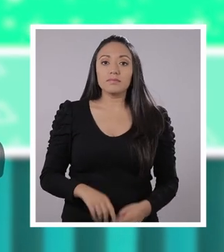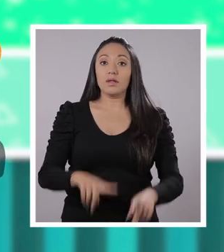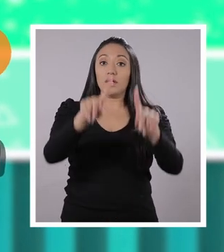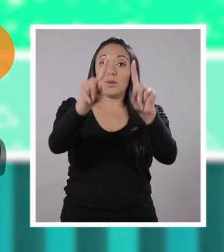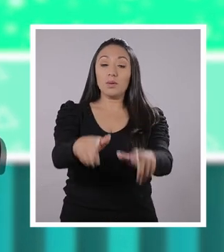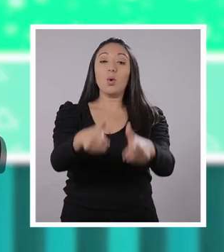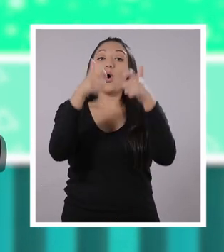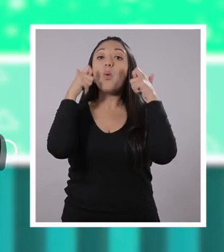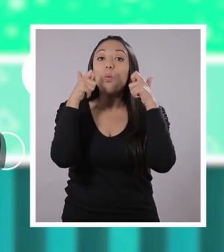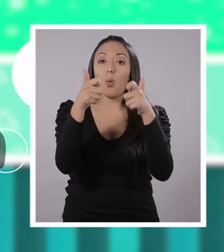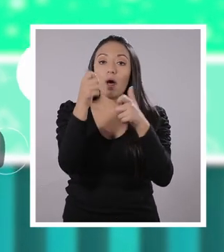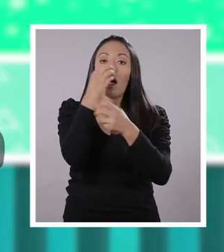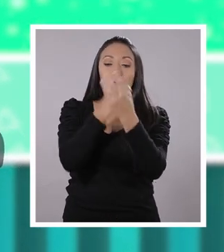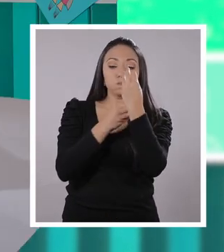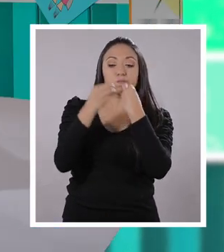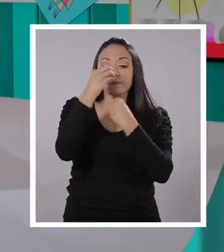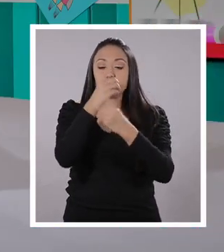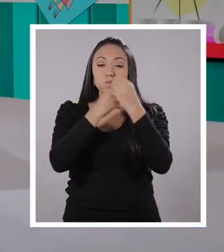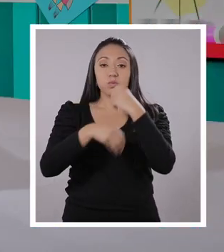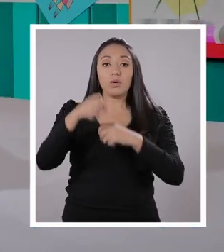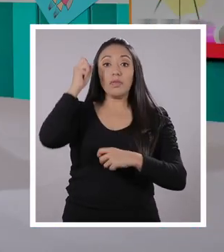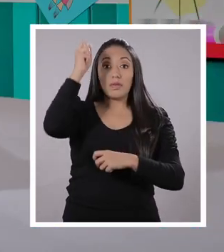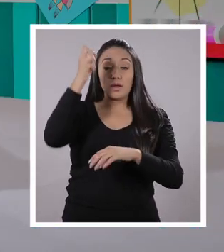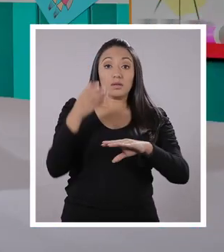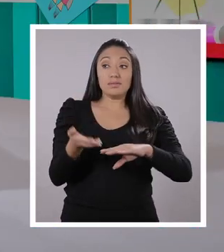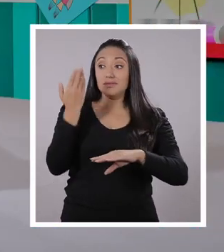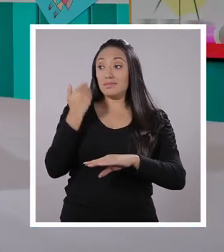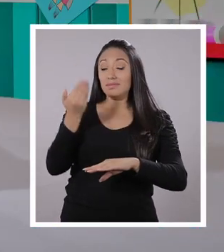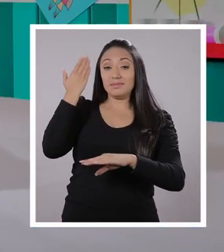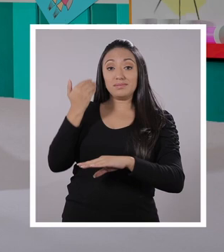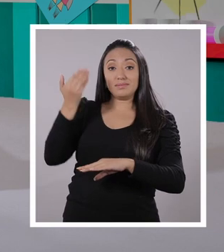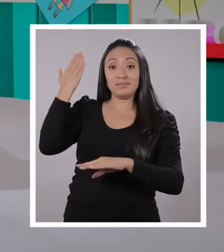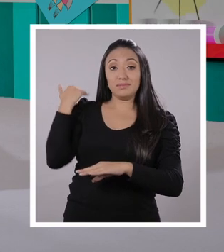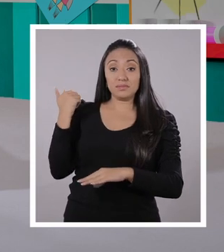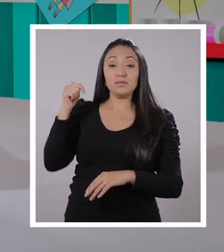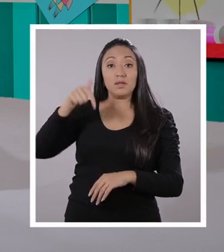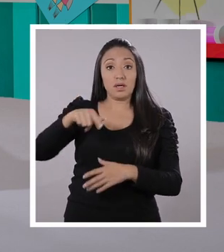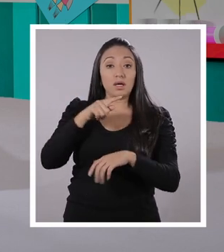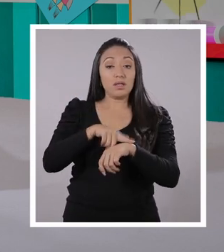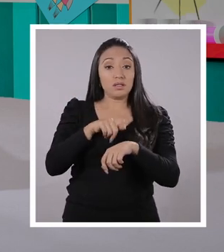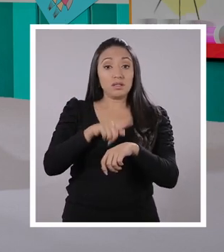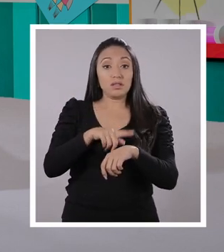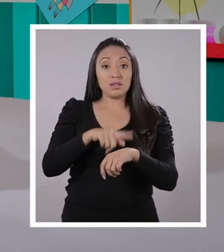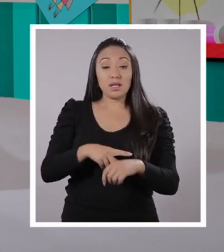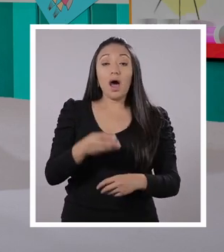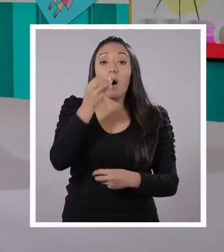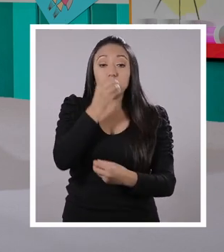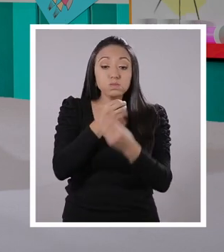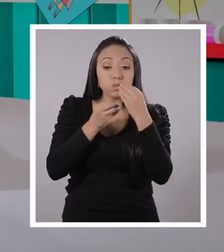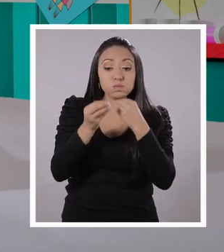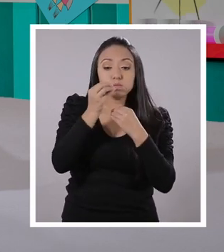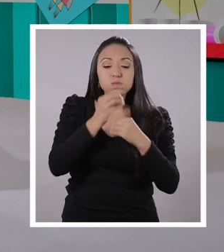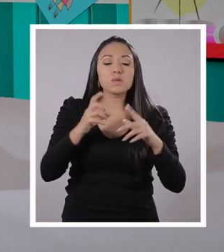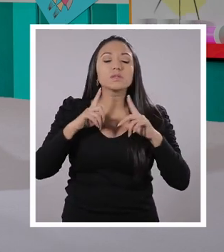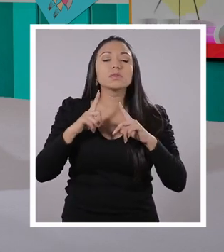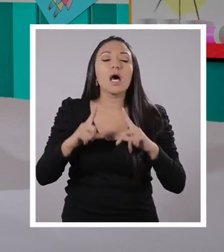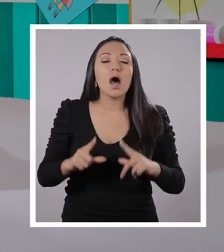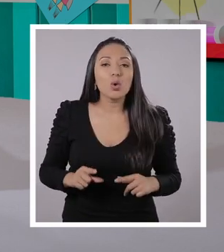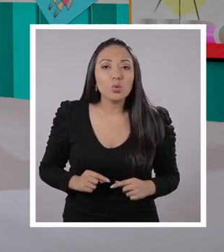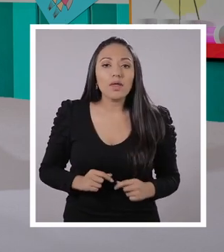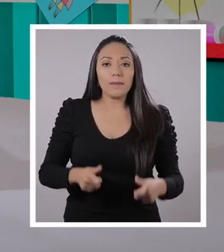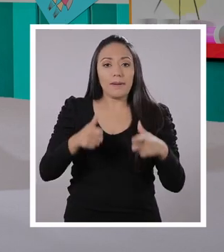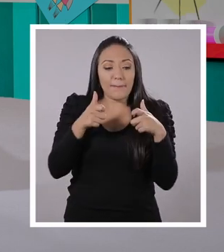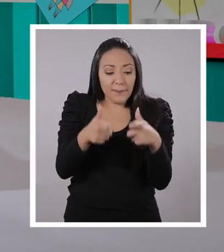alimentación. ¡Mmm! Justo lo que habíamos comentado durante este tiempo. A una alimentación sana, que nos